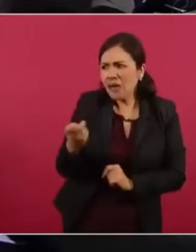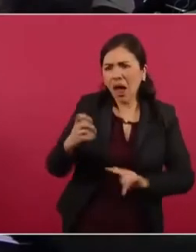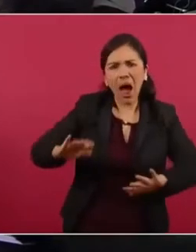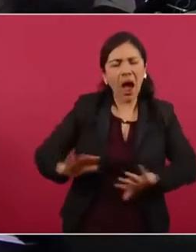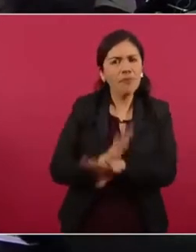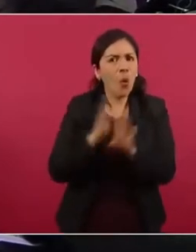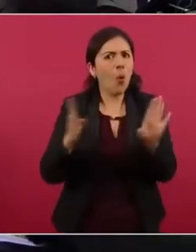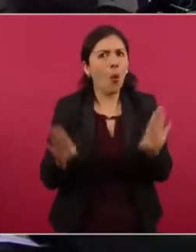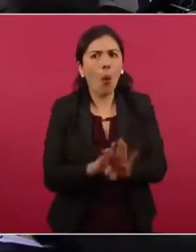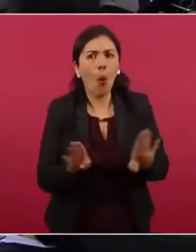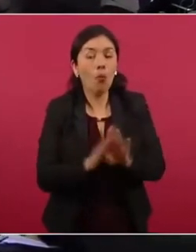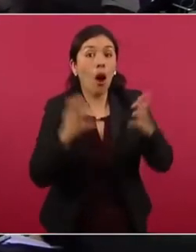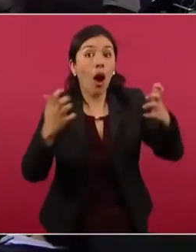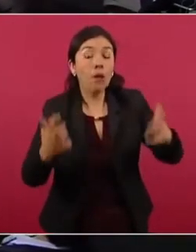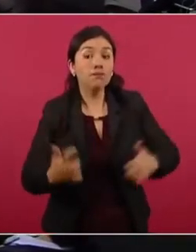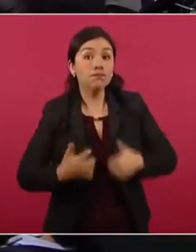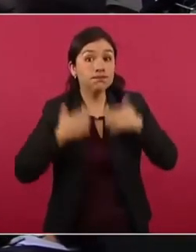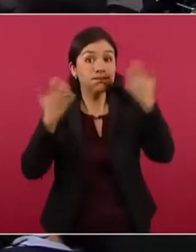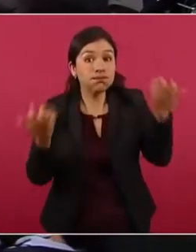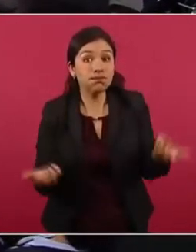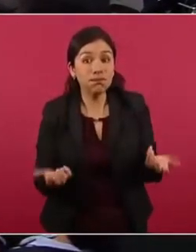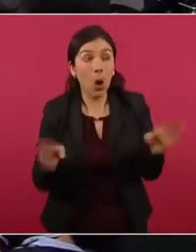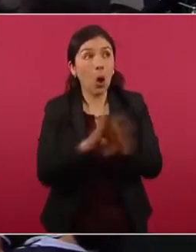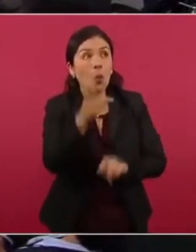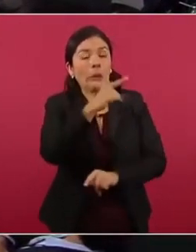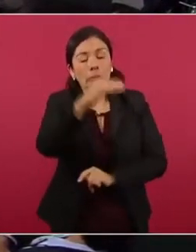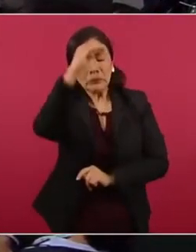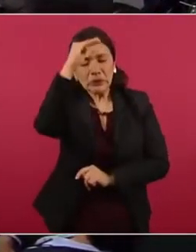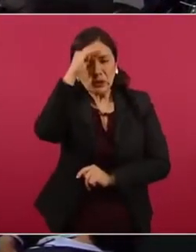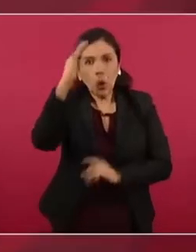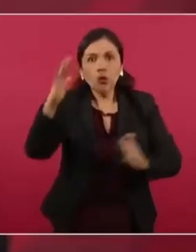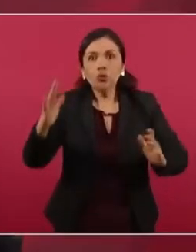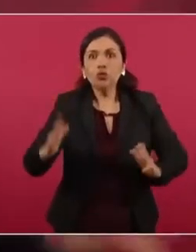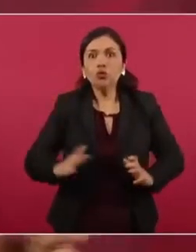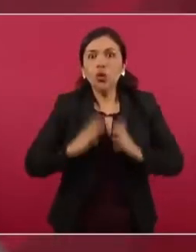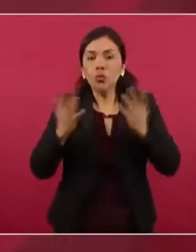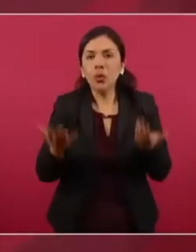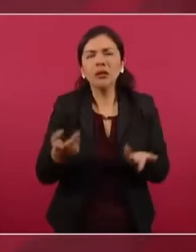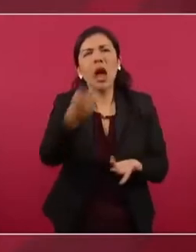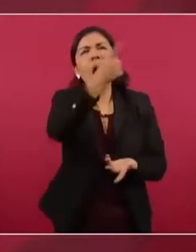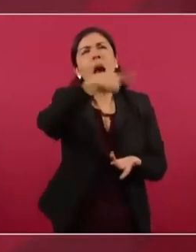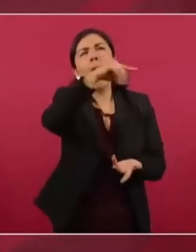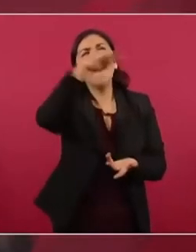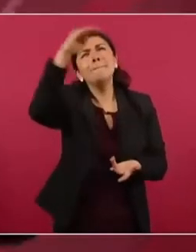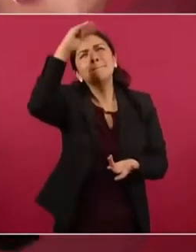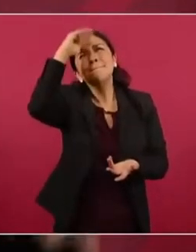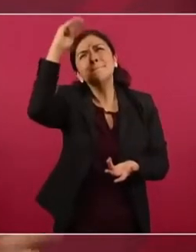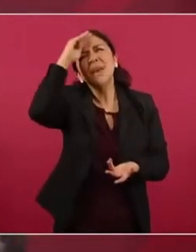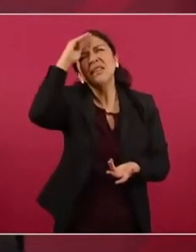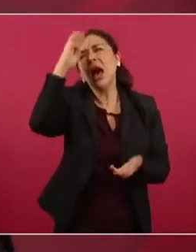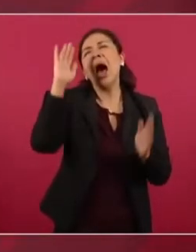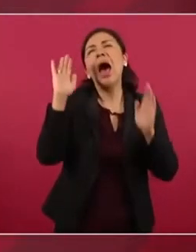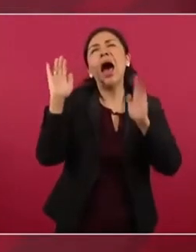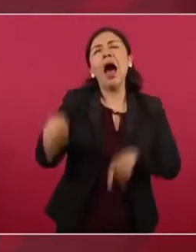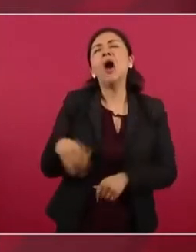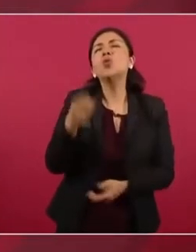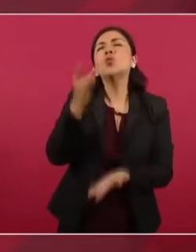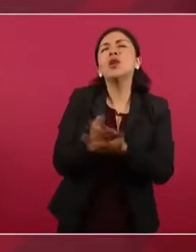sorpresivo, pensaban que era retórica,